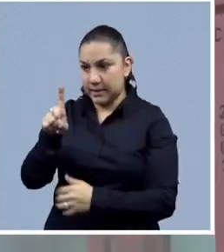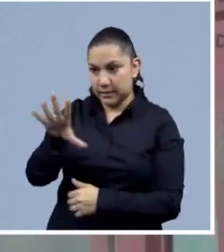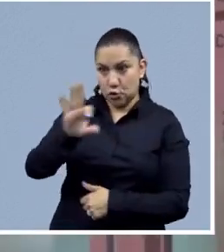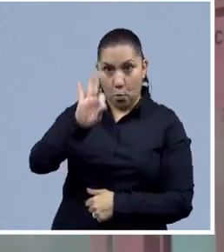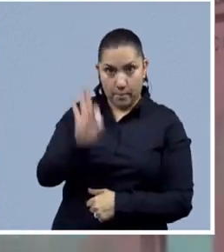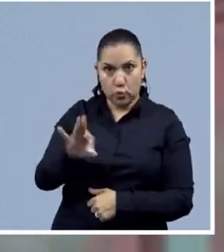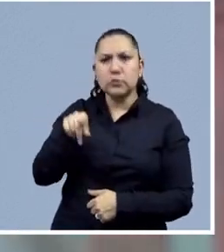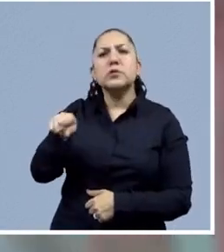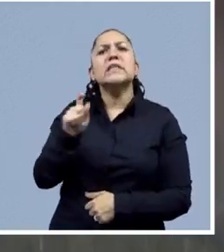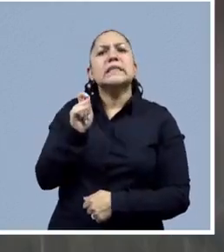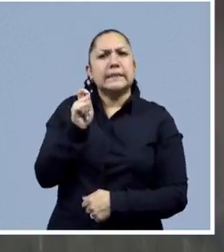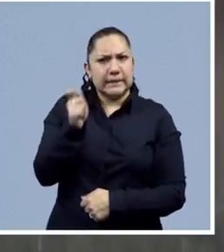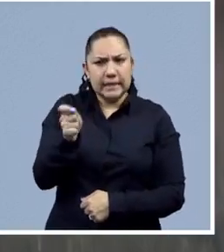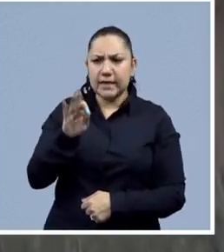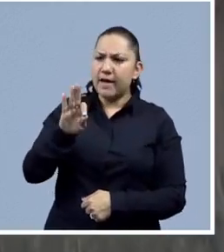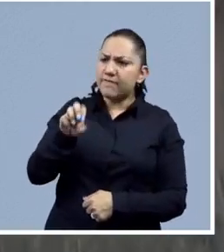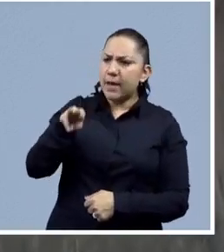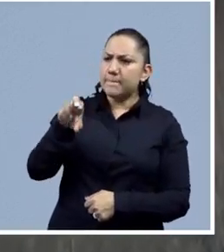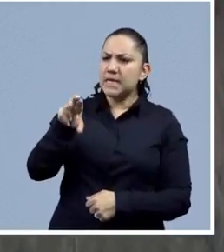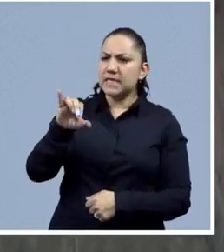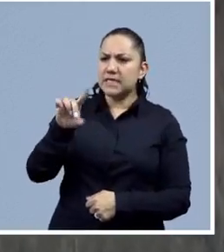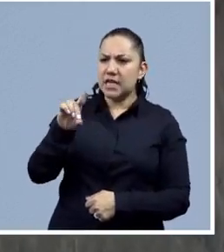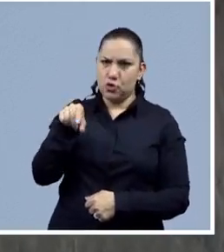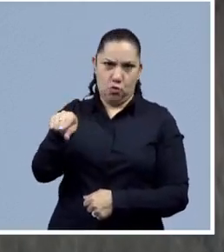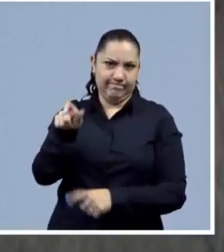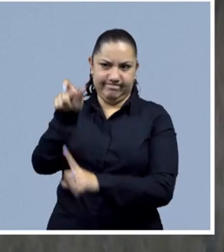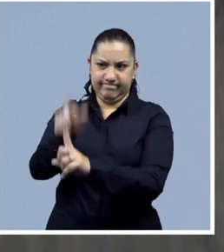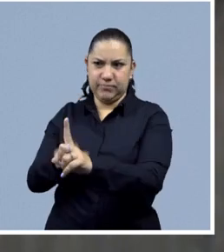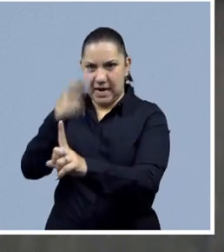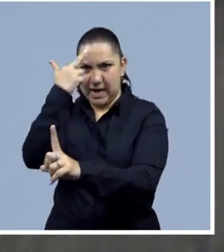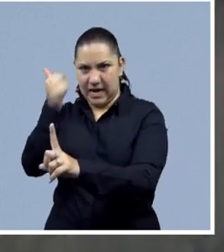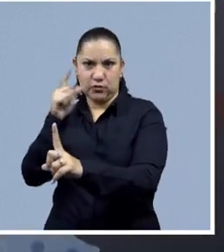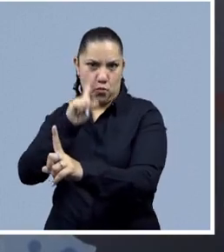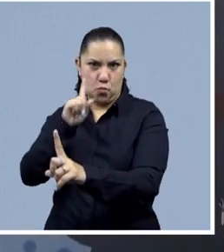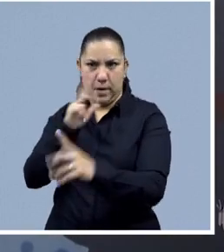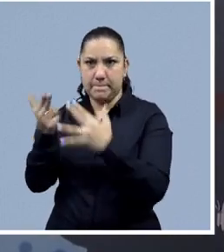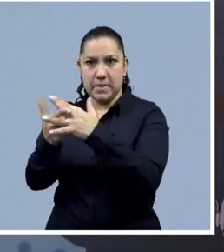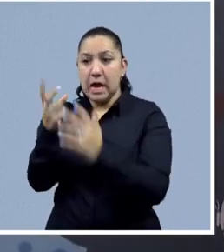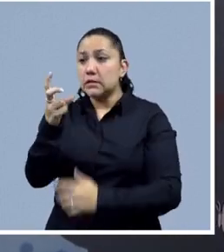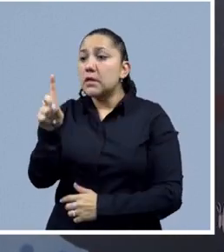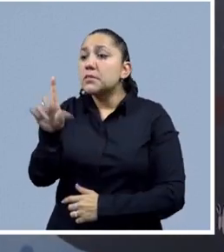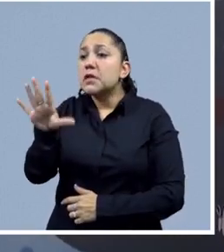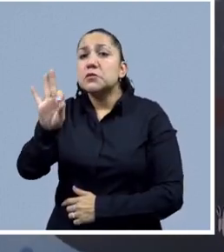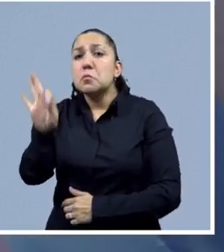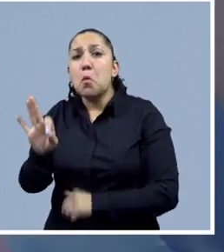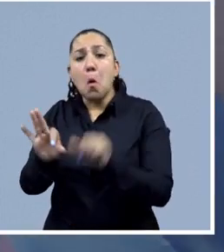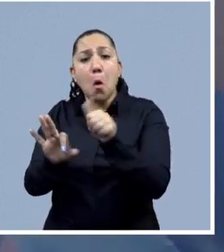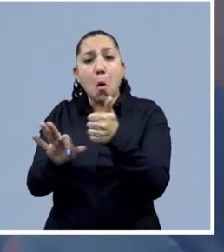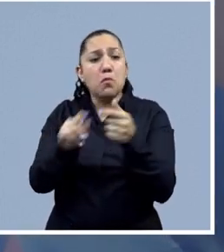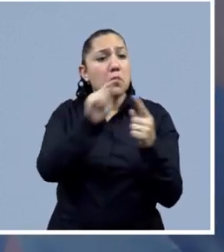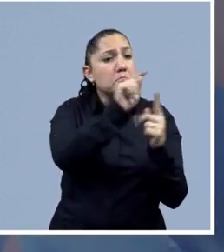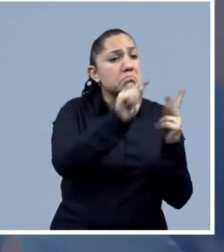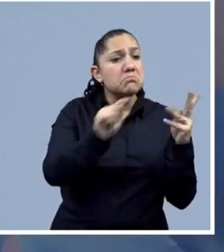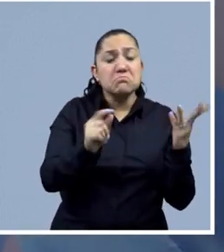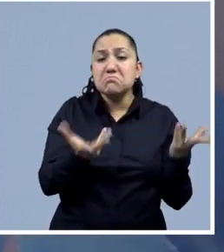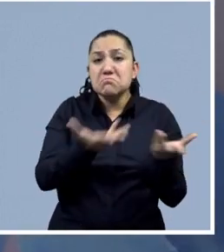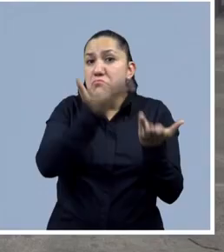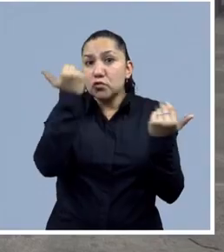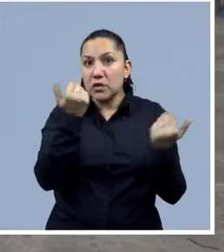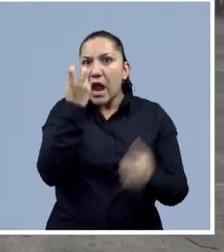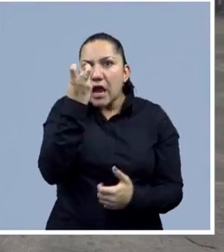ciento de los asesinatos de mujeres son clasificados como feminicidios por las autoridades, por lo que es difícil conocer la magnitud del problema.